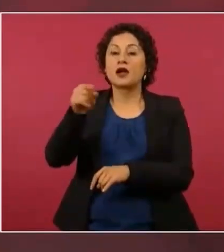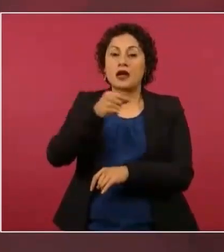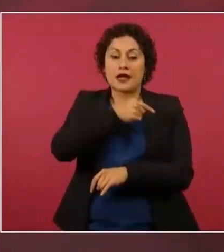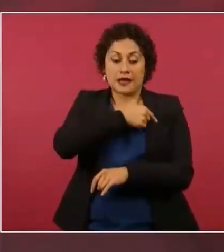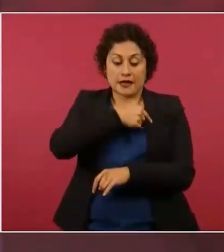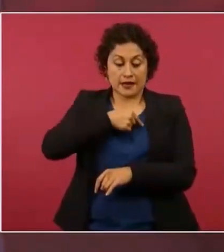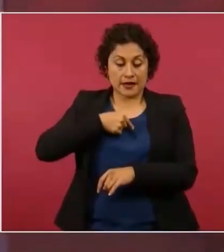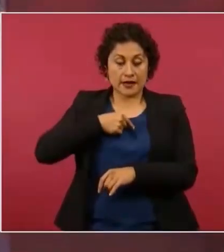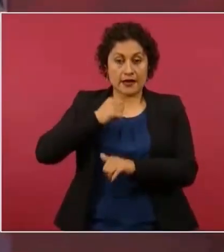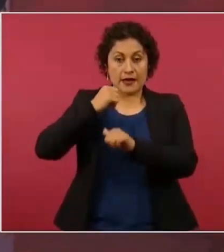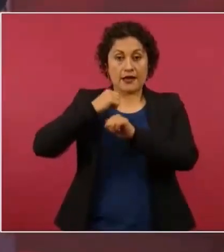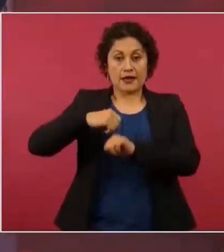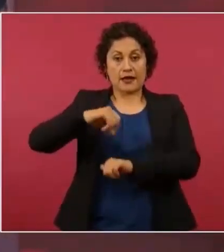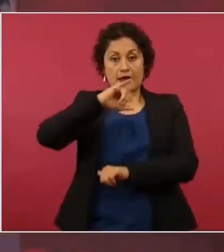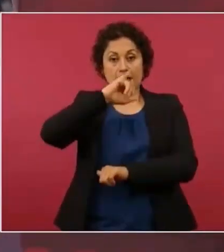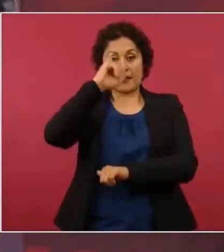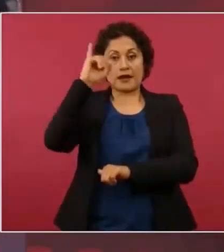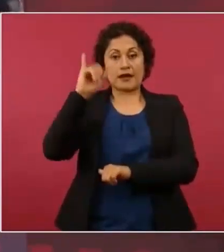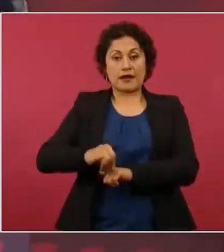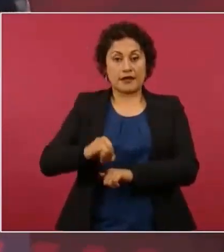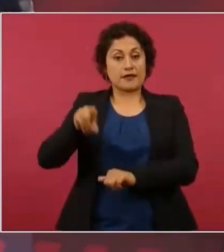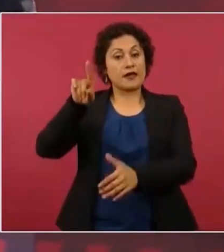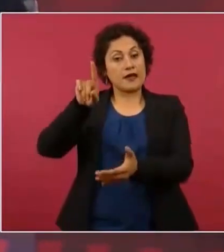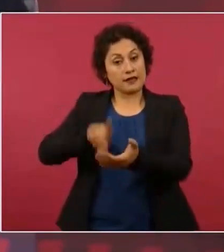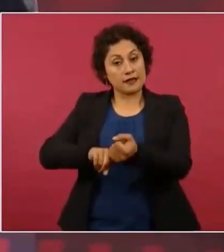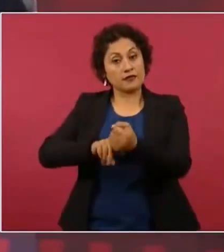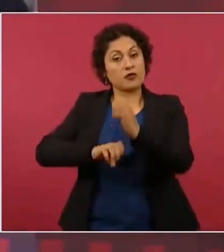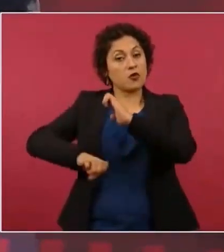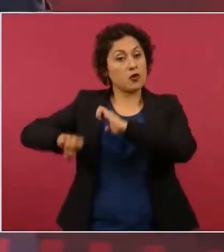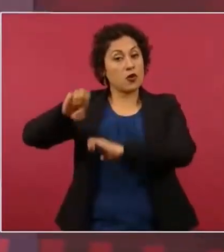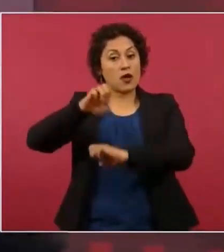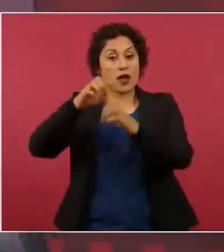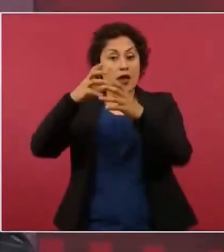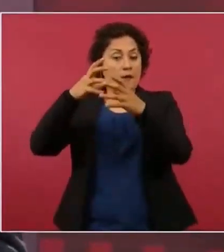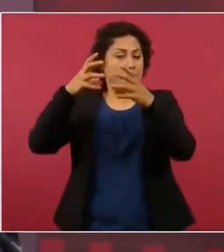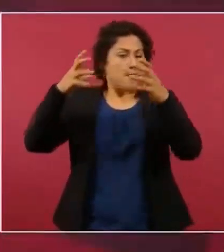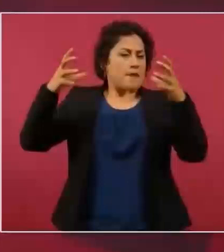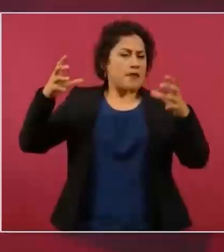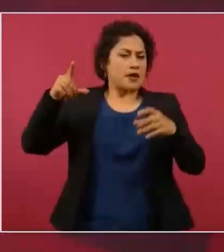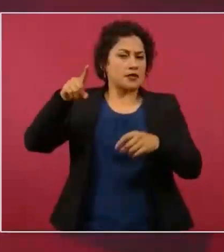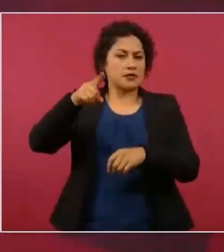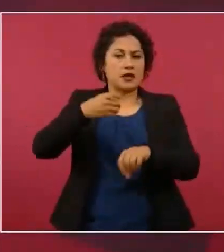de Monterrey,